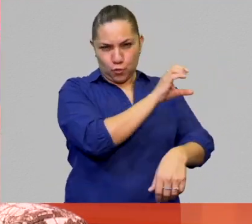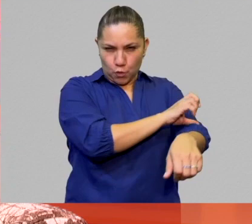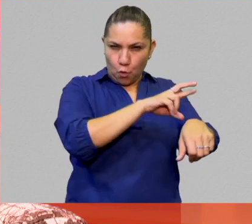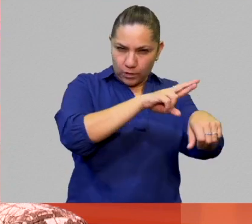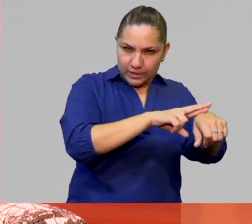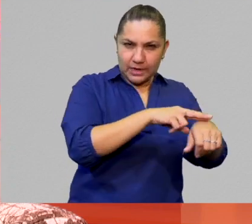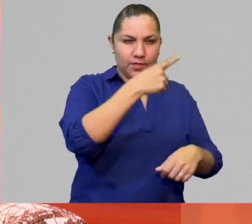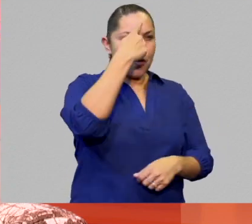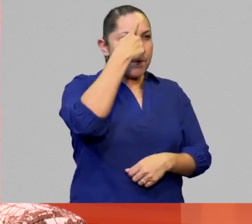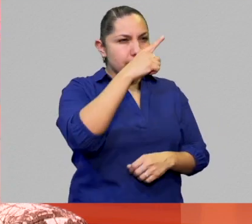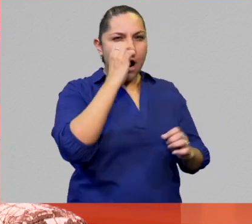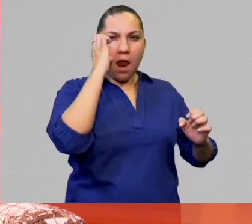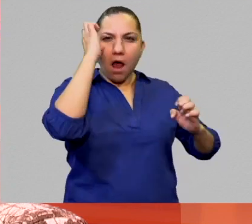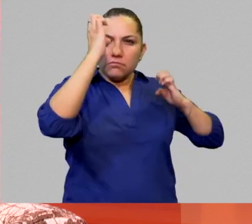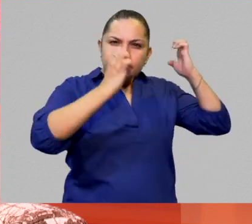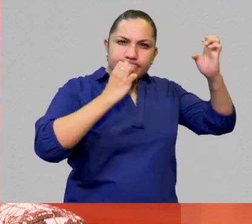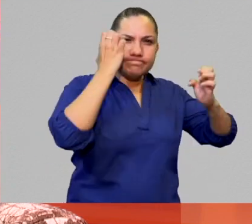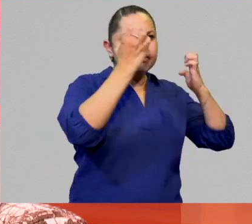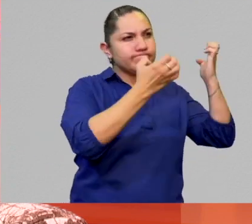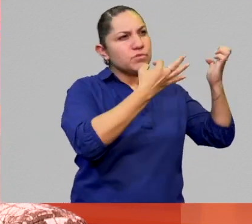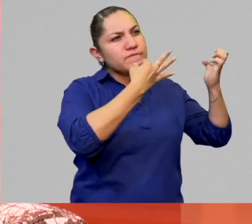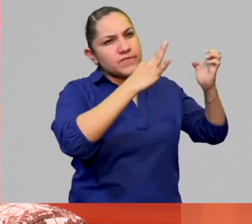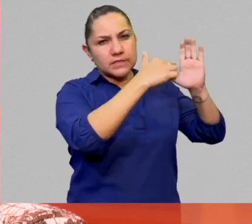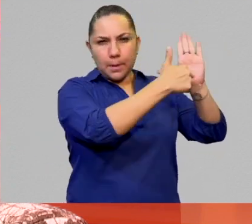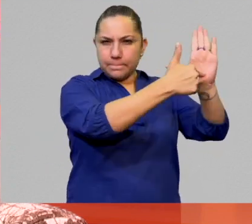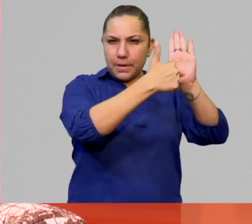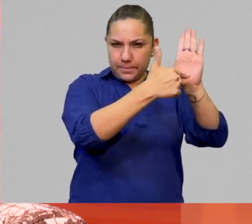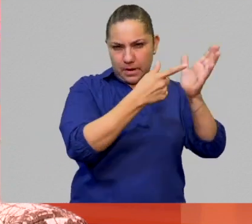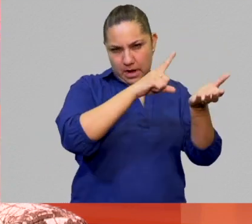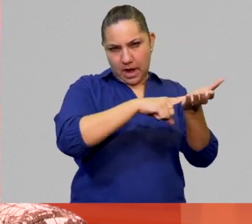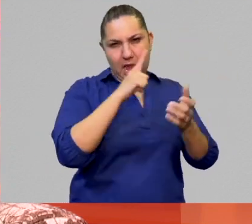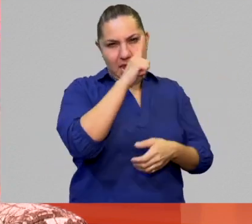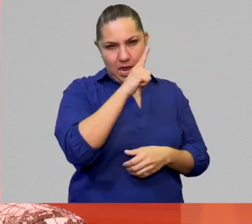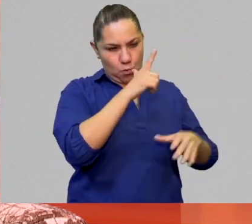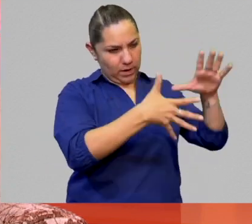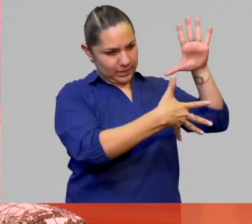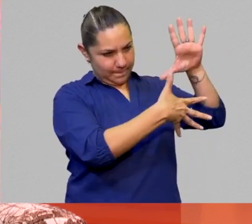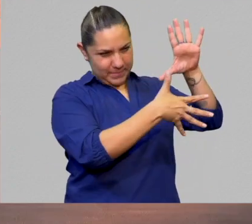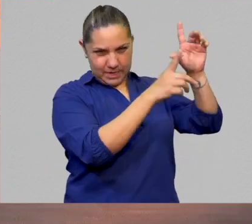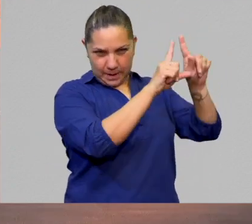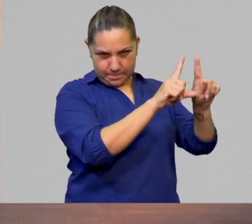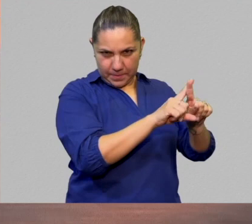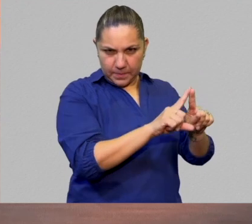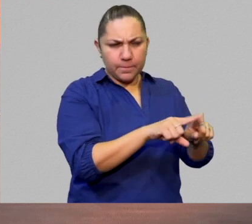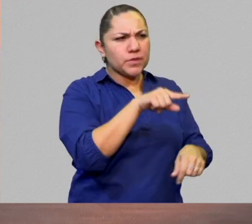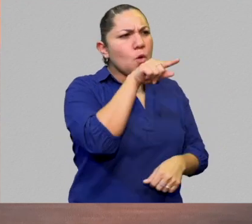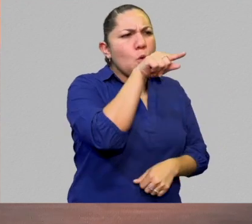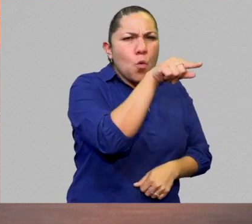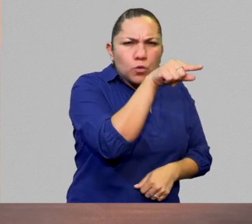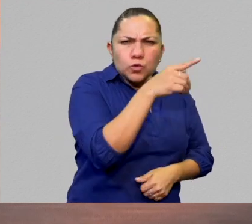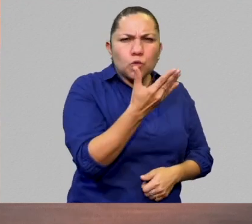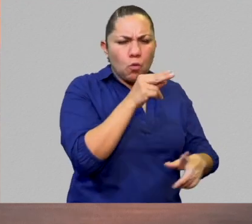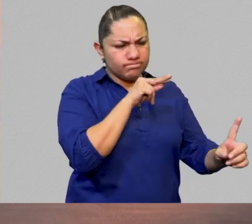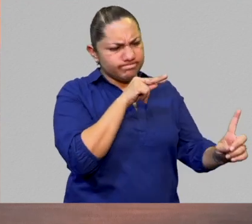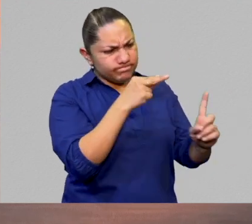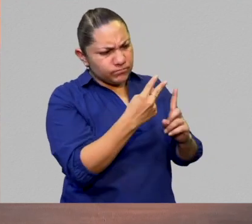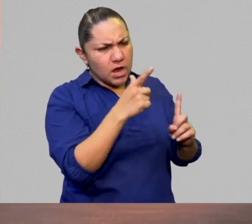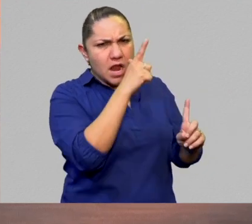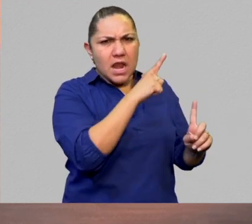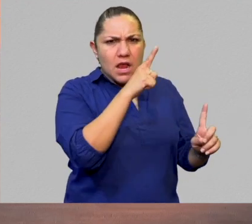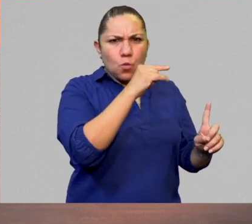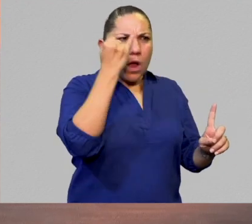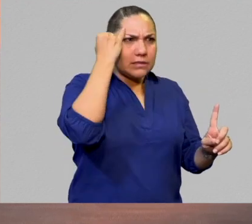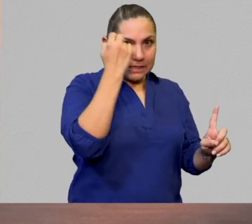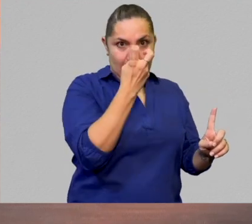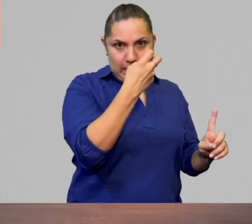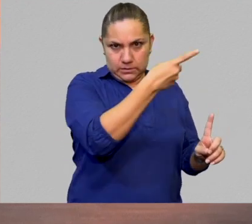coordinador de este Festival de Lenguas de América, Carlos Montemayor, ¿qué particulares has observado